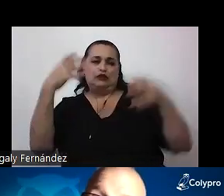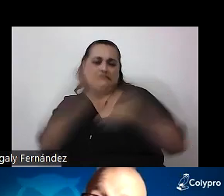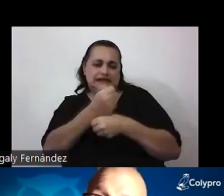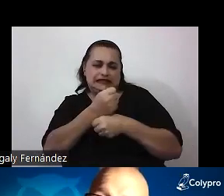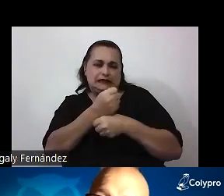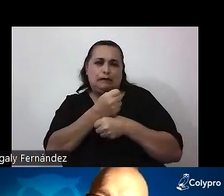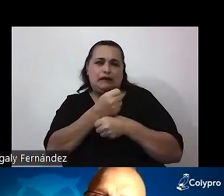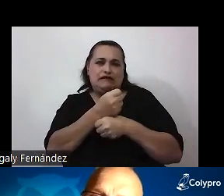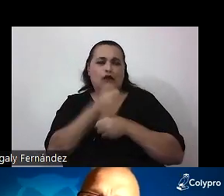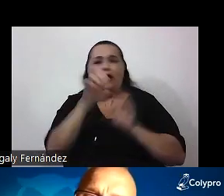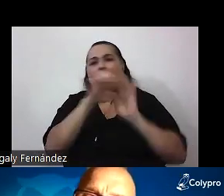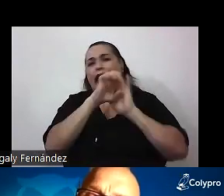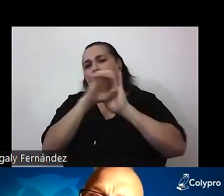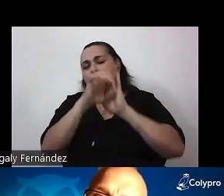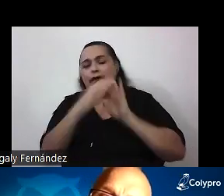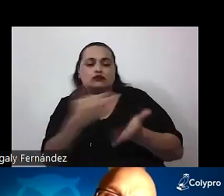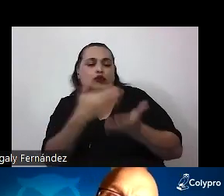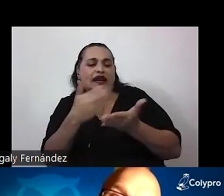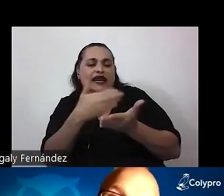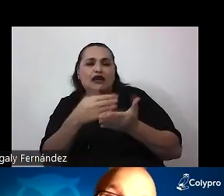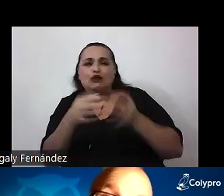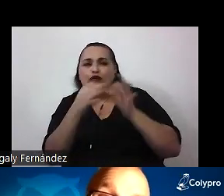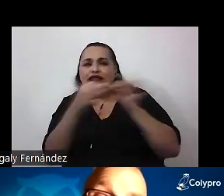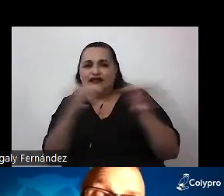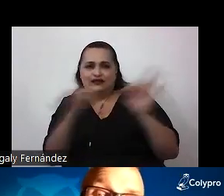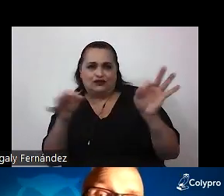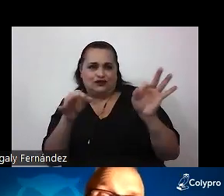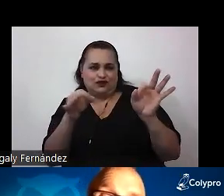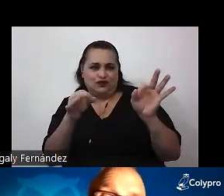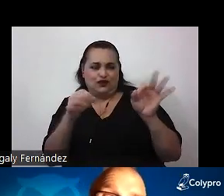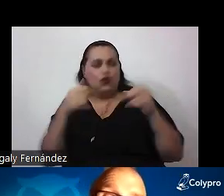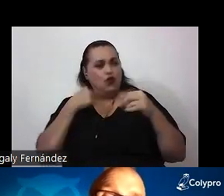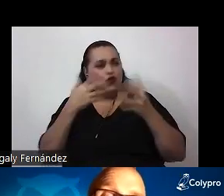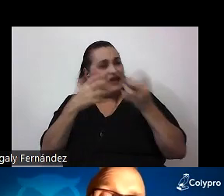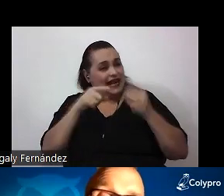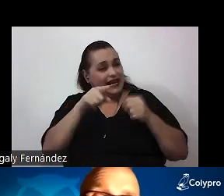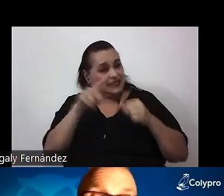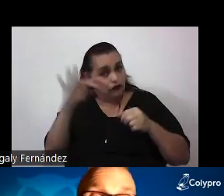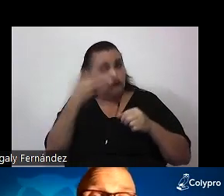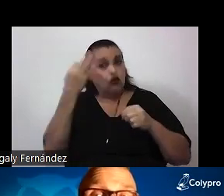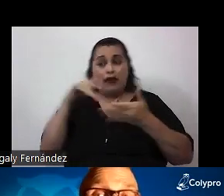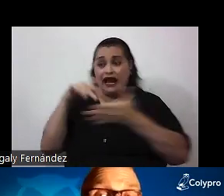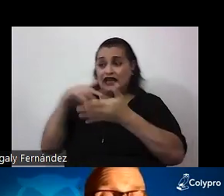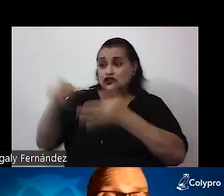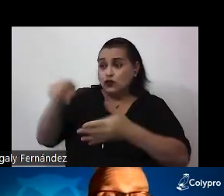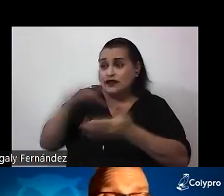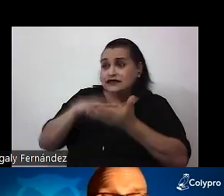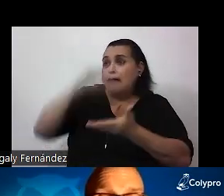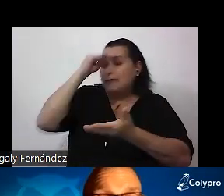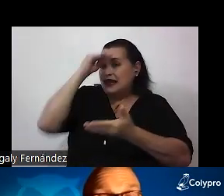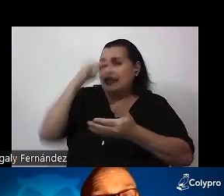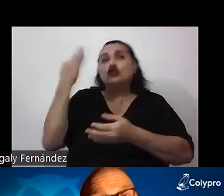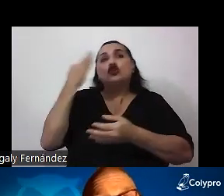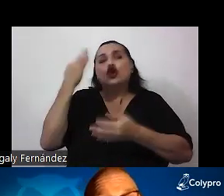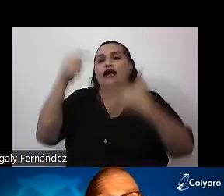ejemplos clásicos del libro de texto, pretendiendo que de ese modo los y las estudiantes aprendan ciertas teorías